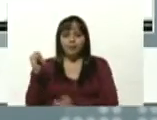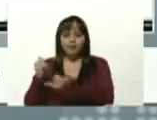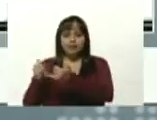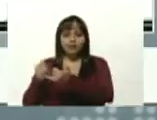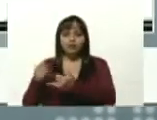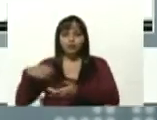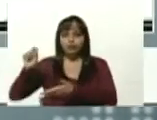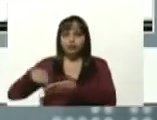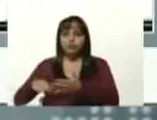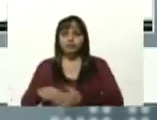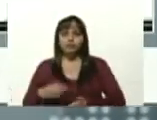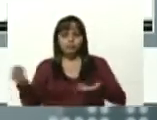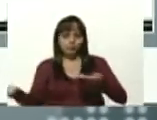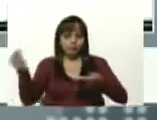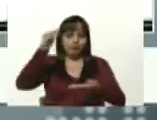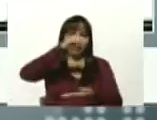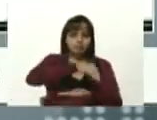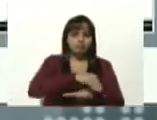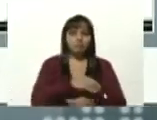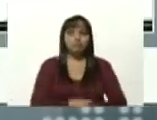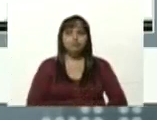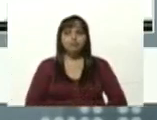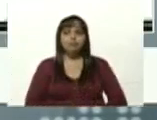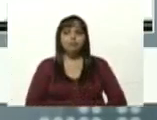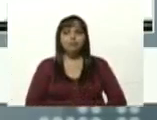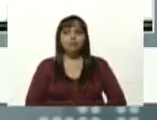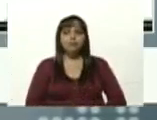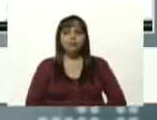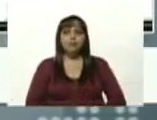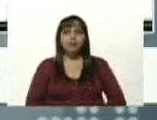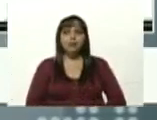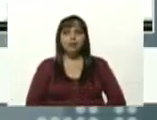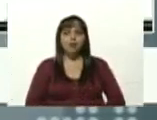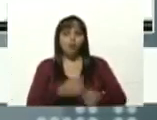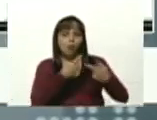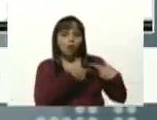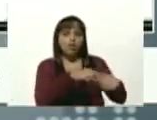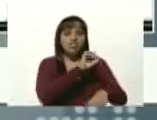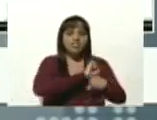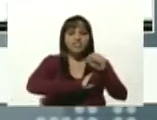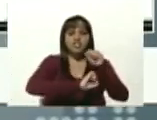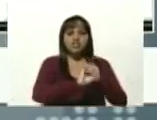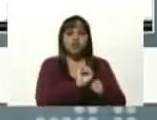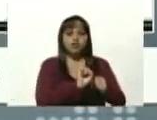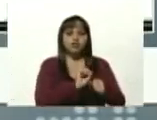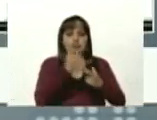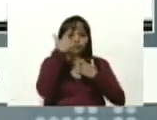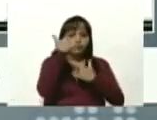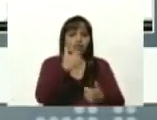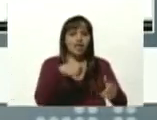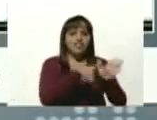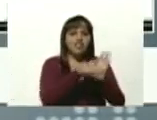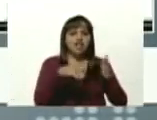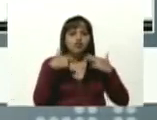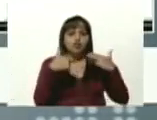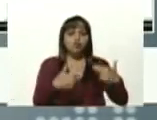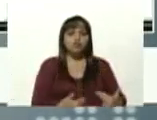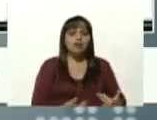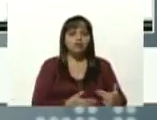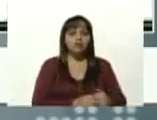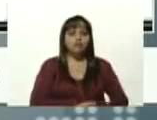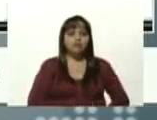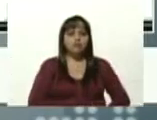pasamos la página por este lado el defensor y experto en derechos humanos doctor Larry Deboe